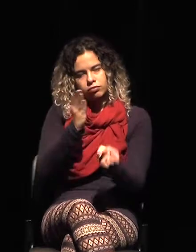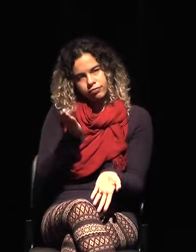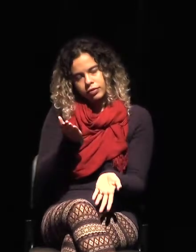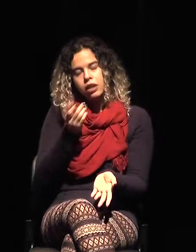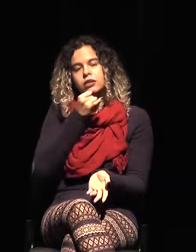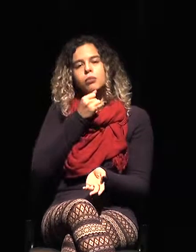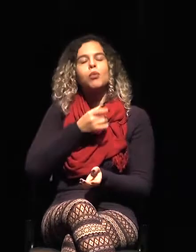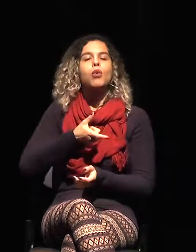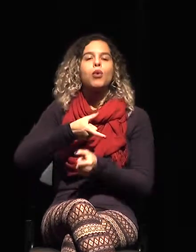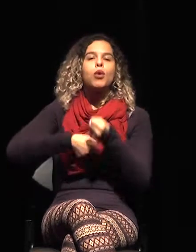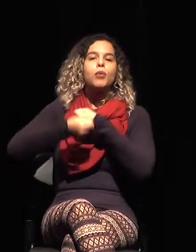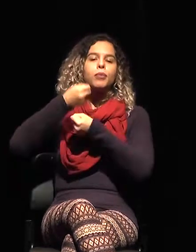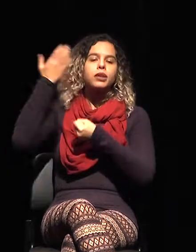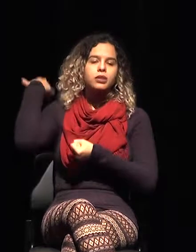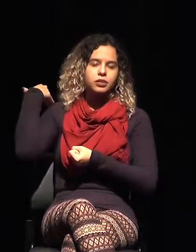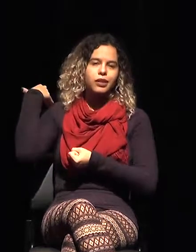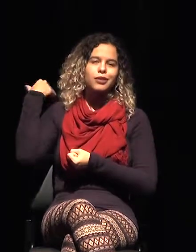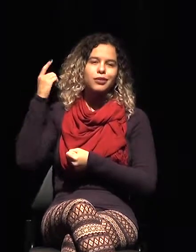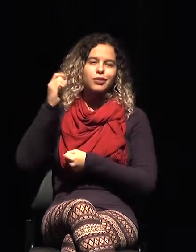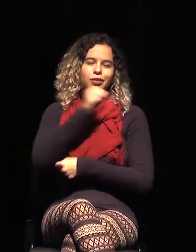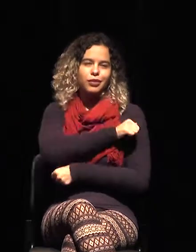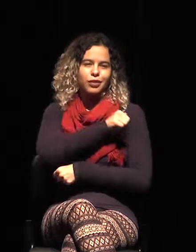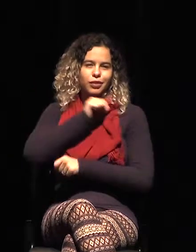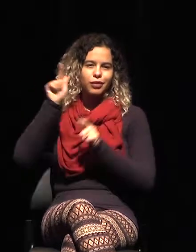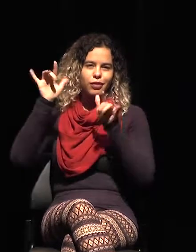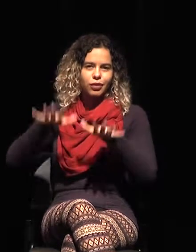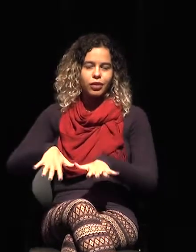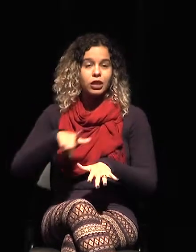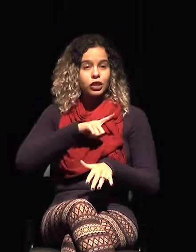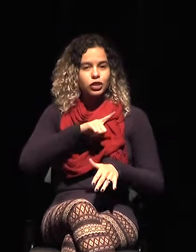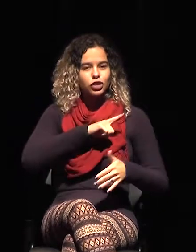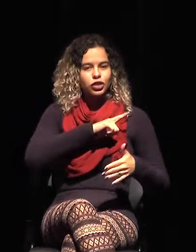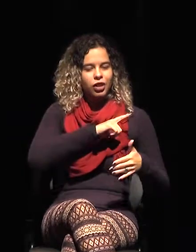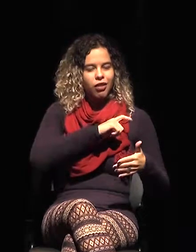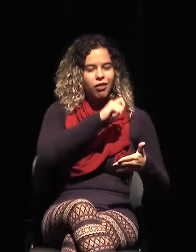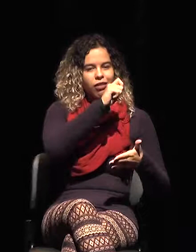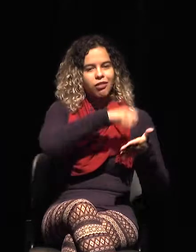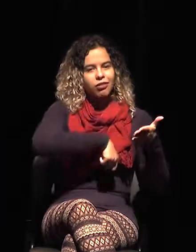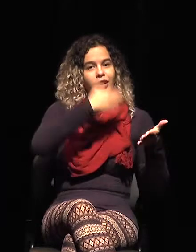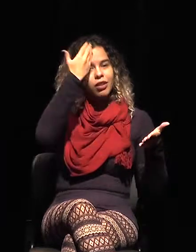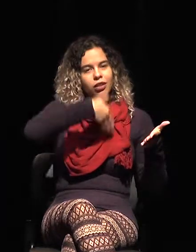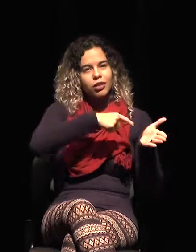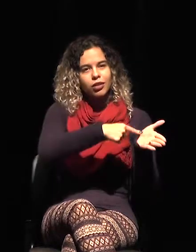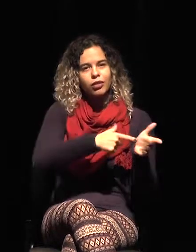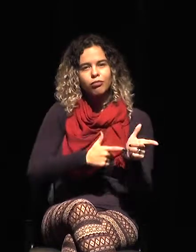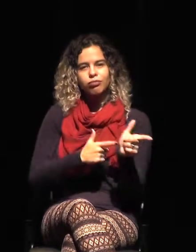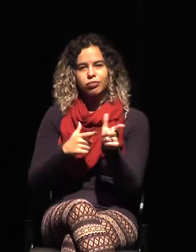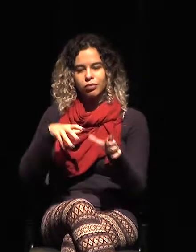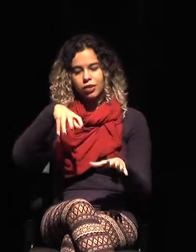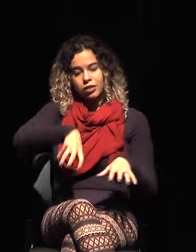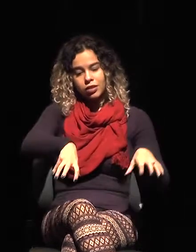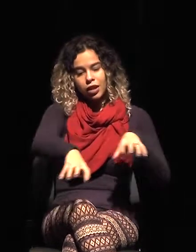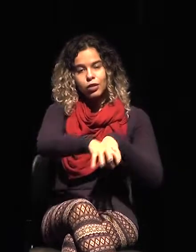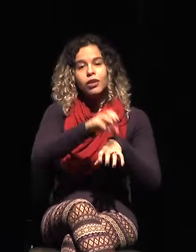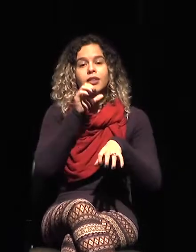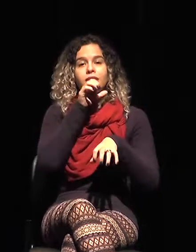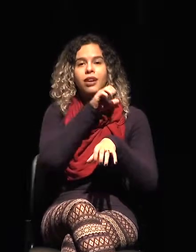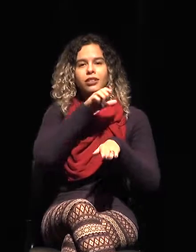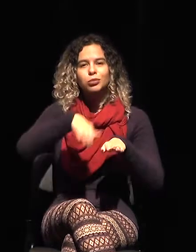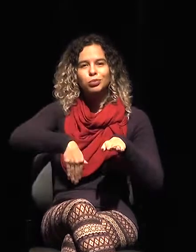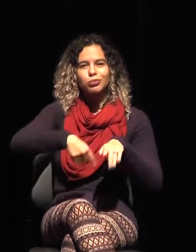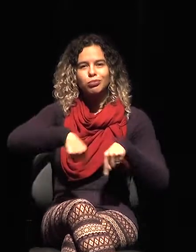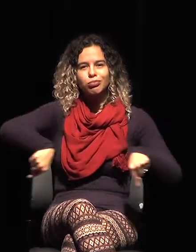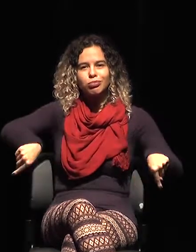eran una mercancía declarada, pero llegaron ocultadas. Esas personas declaran